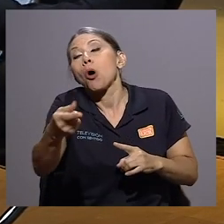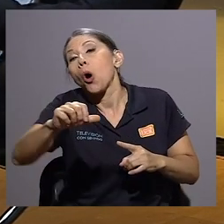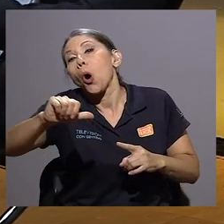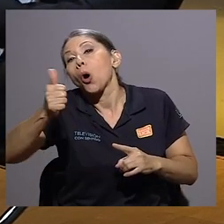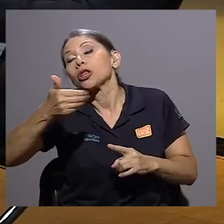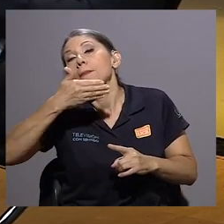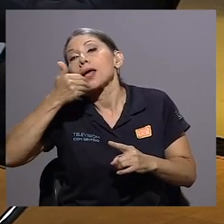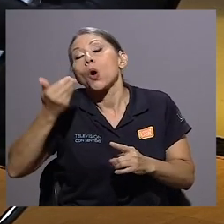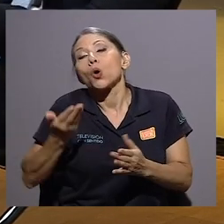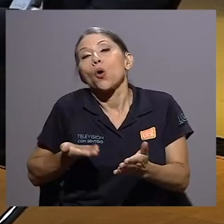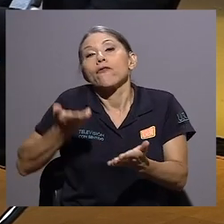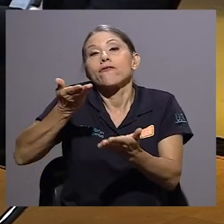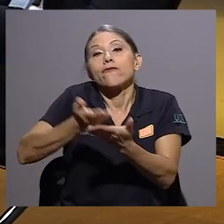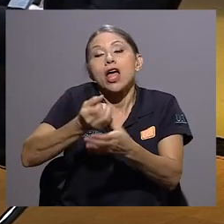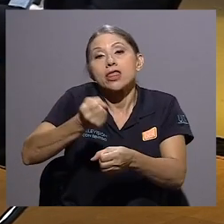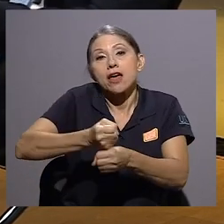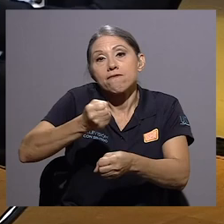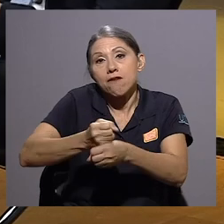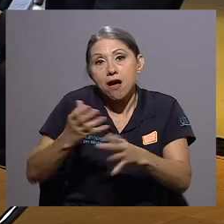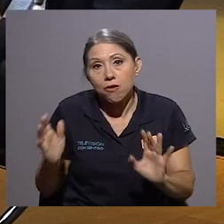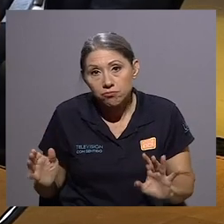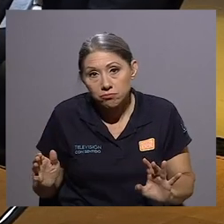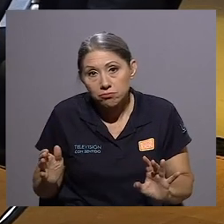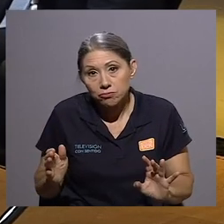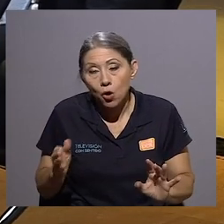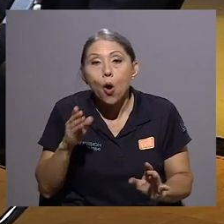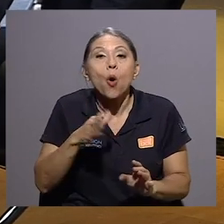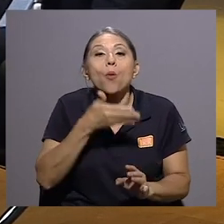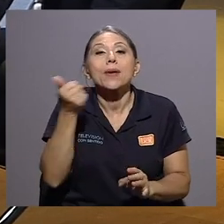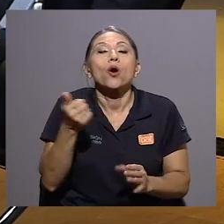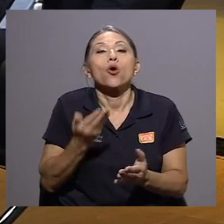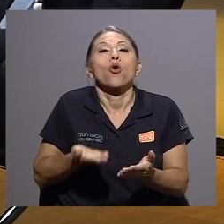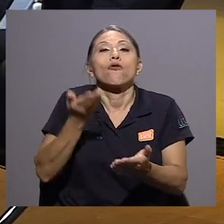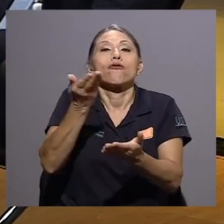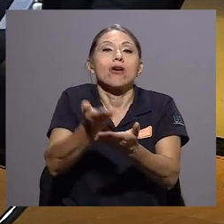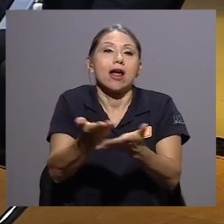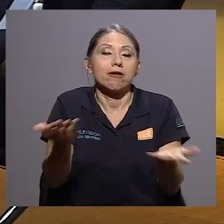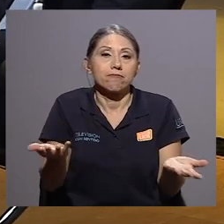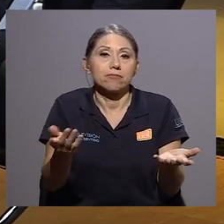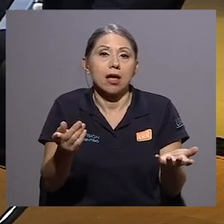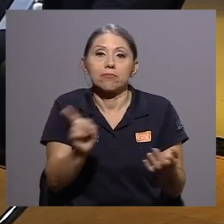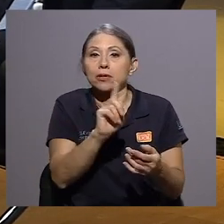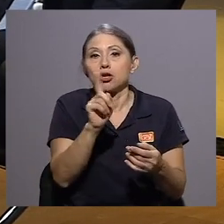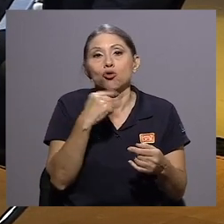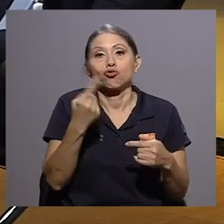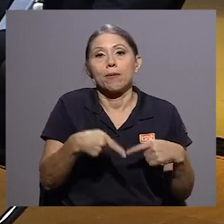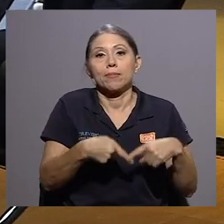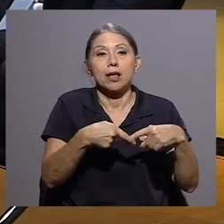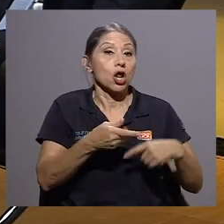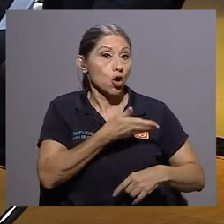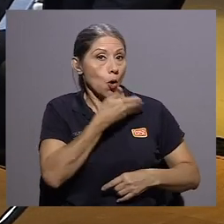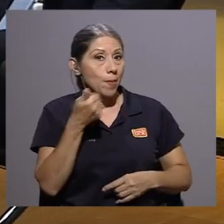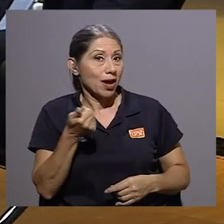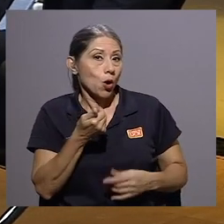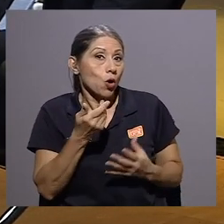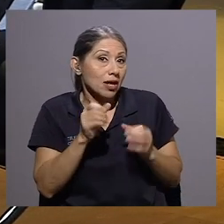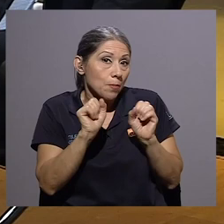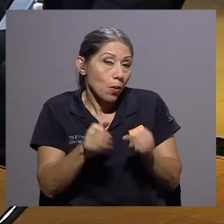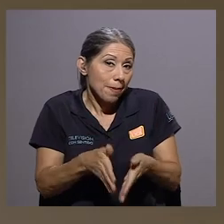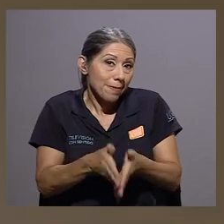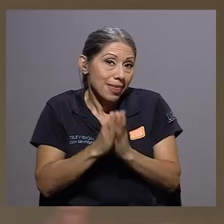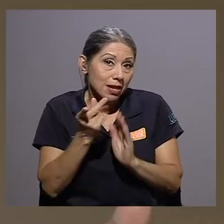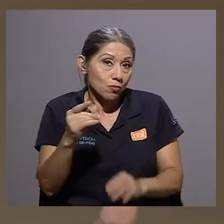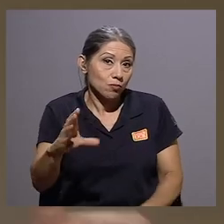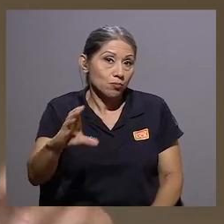una mejor propuesta que la suspensión que le está dando su patrón. Lo mejor que podría en este caso es acudir al Fondo de Capitalización